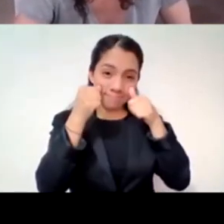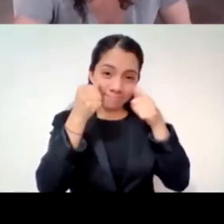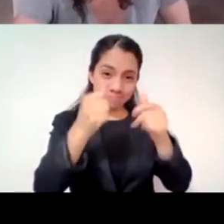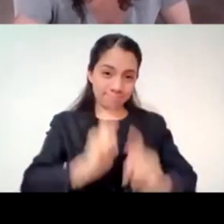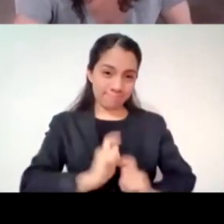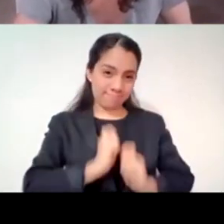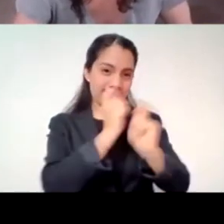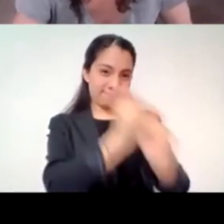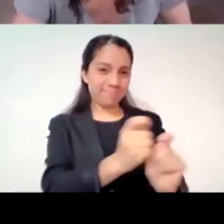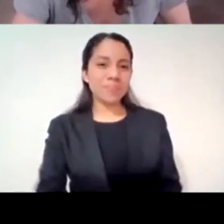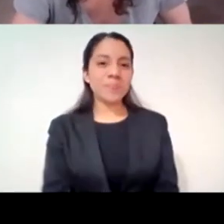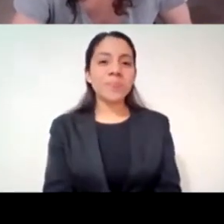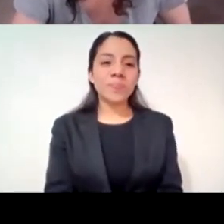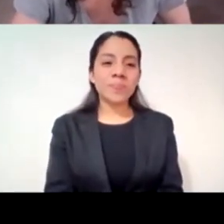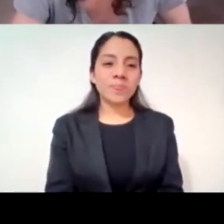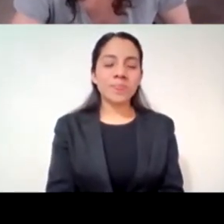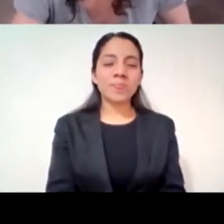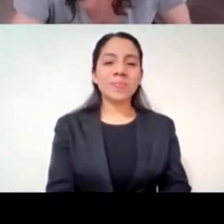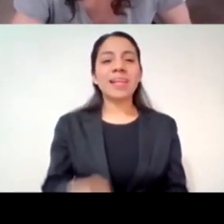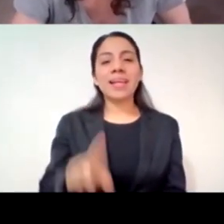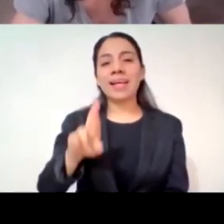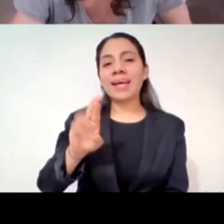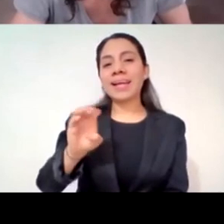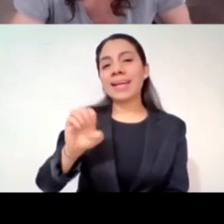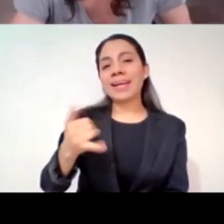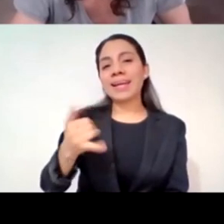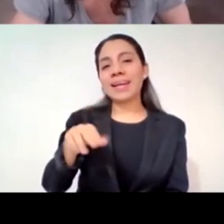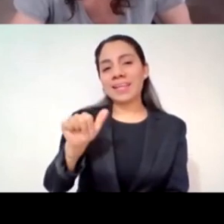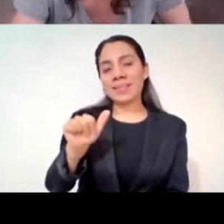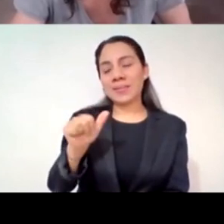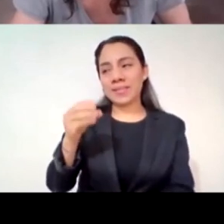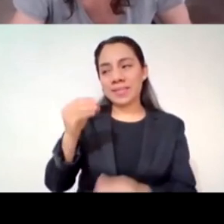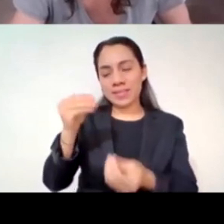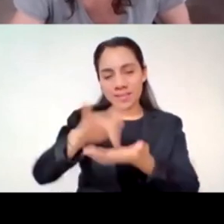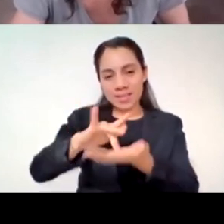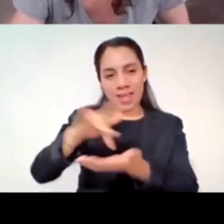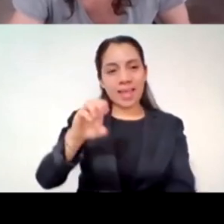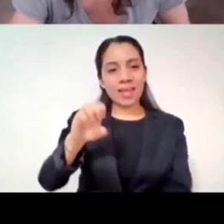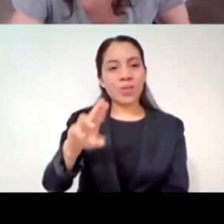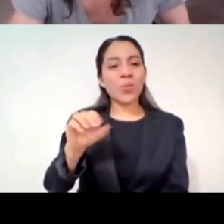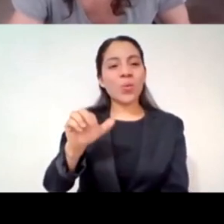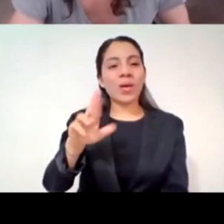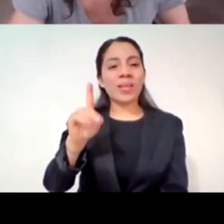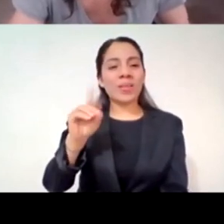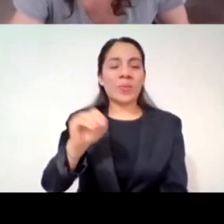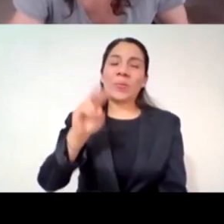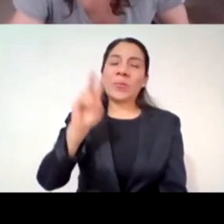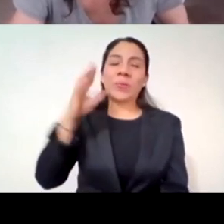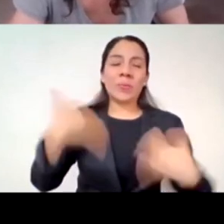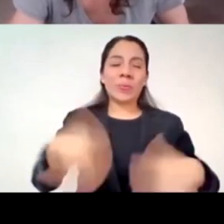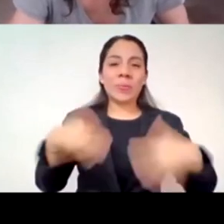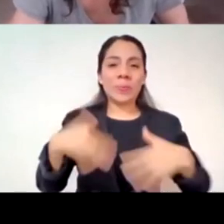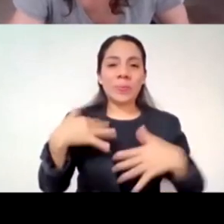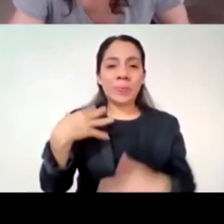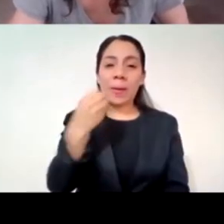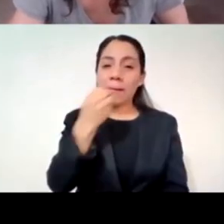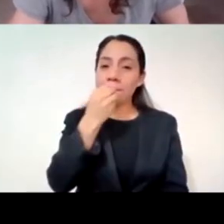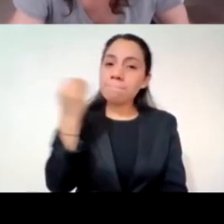gusto muchas gracias Eduardo pues a mí me pareció maravilloso escuchar a estas mujeres y creo que